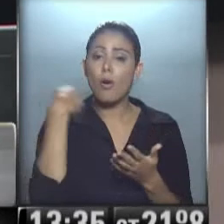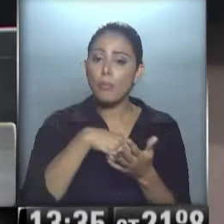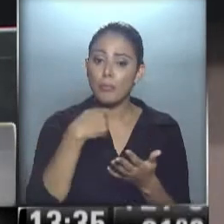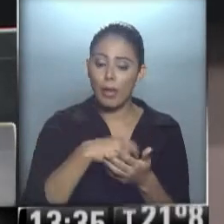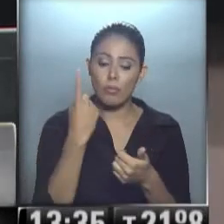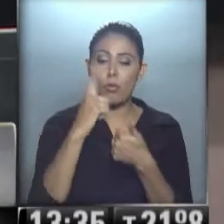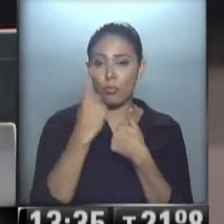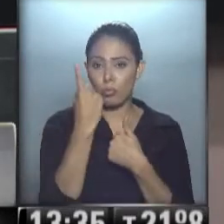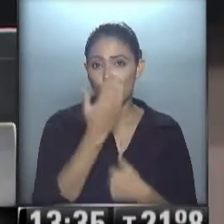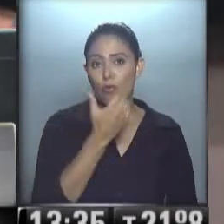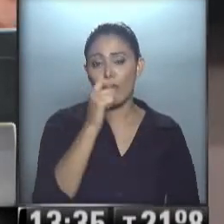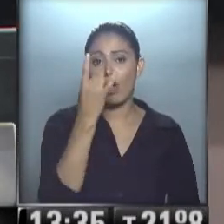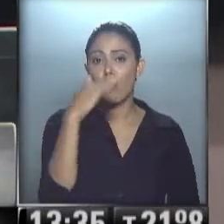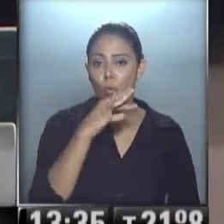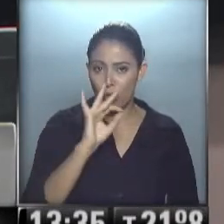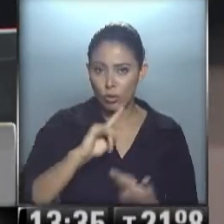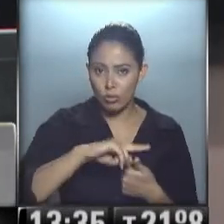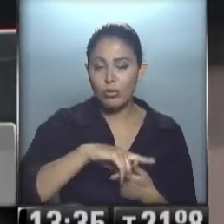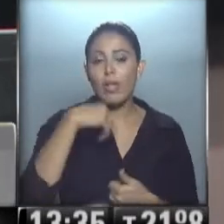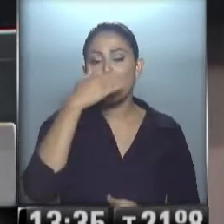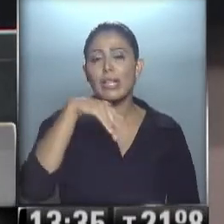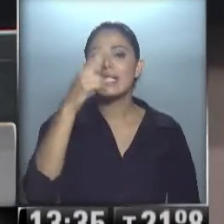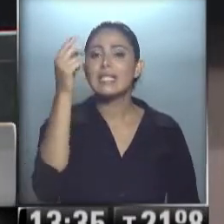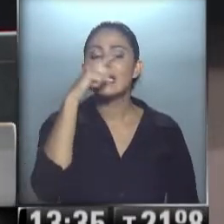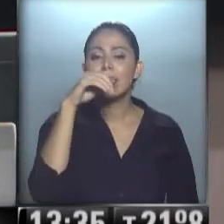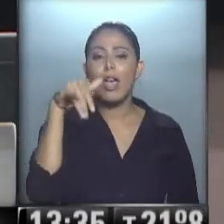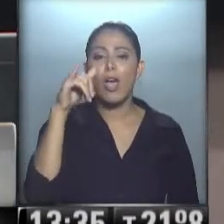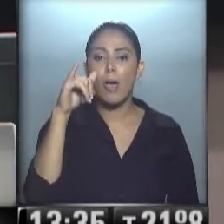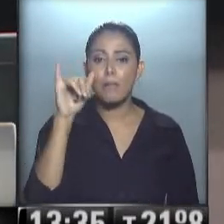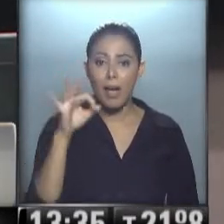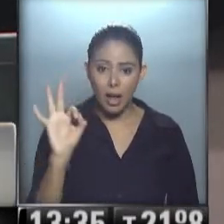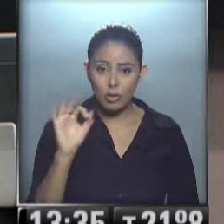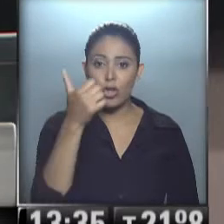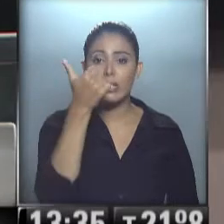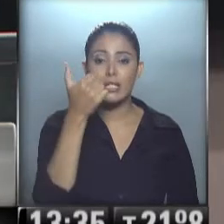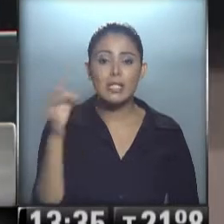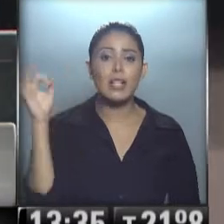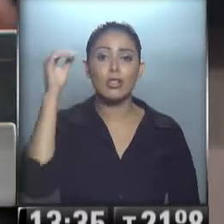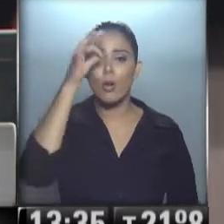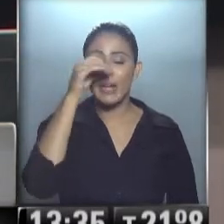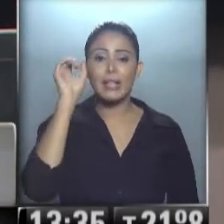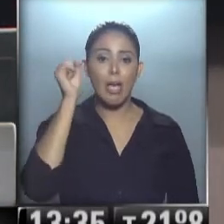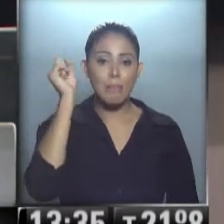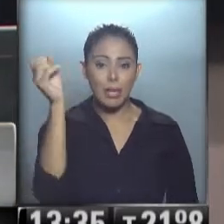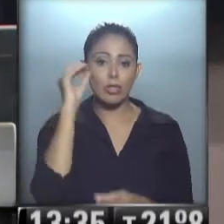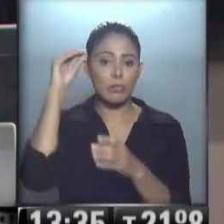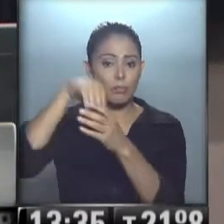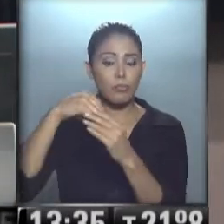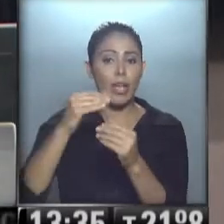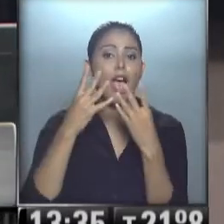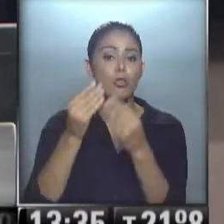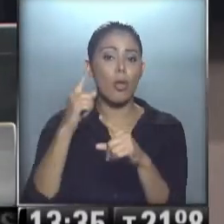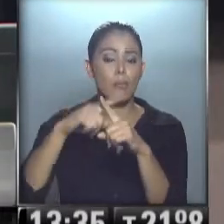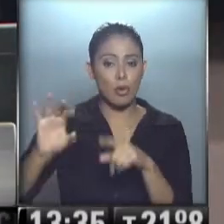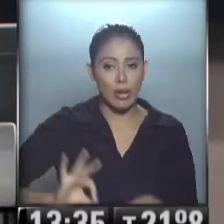sí, por Facundo, de hecho ahora el 7 de marzo te hemos depositado en tu cuenta 620 pesos en conceptos de ayuda escolar anual,